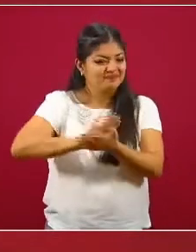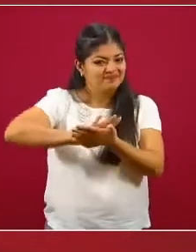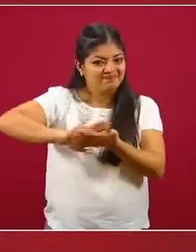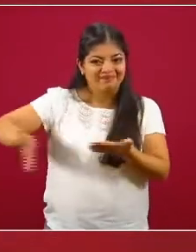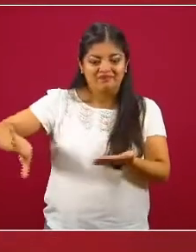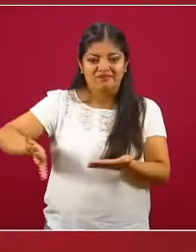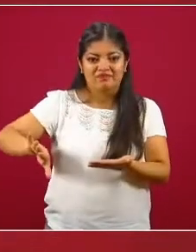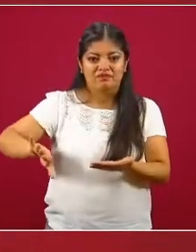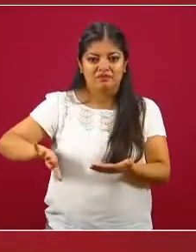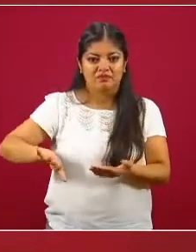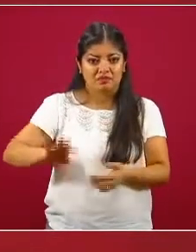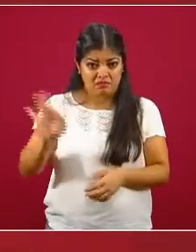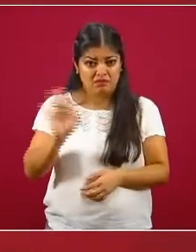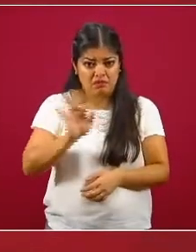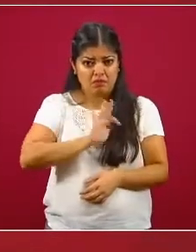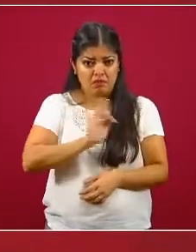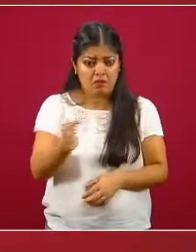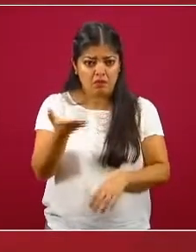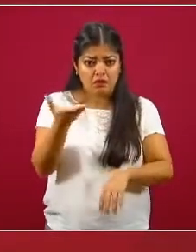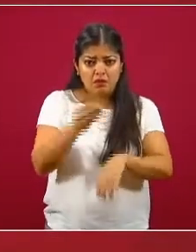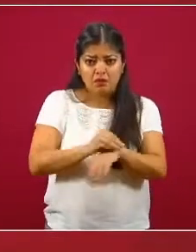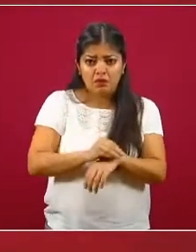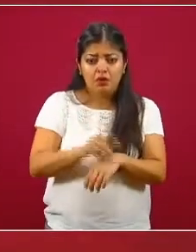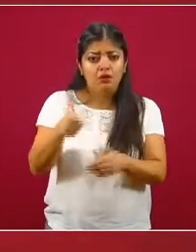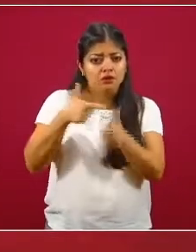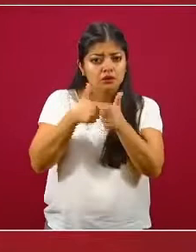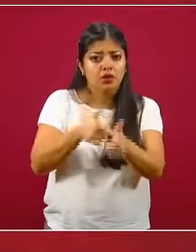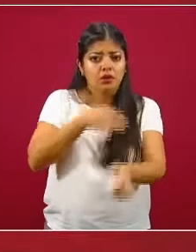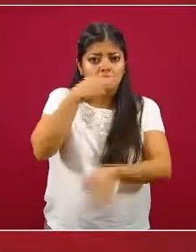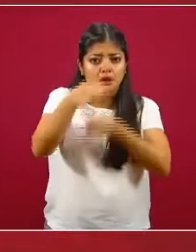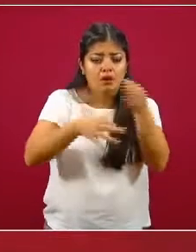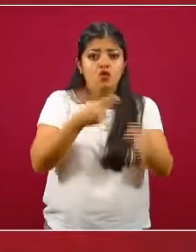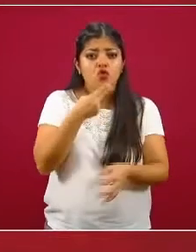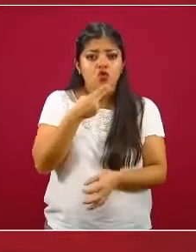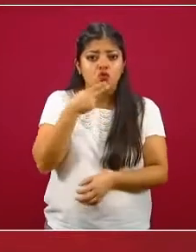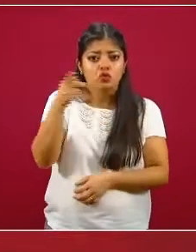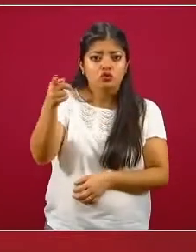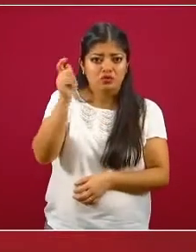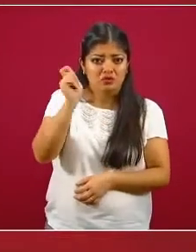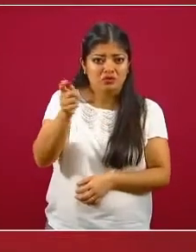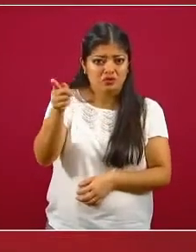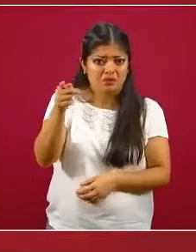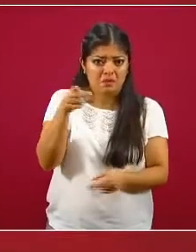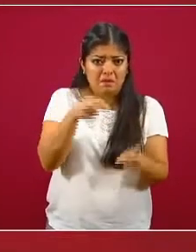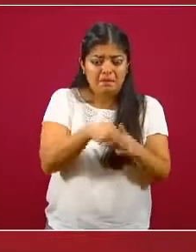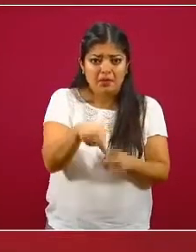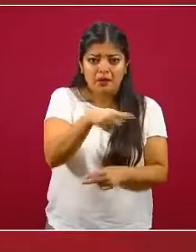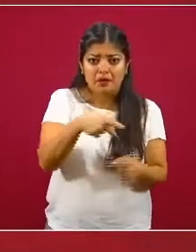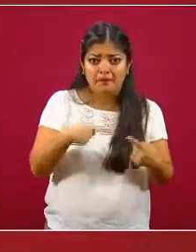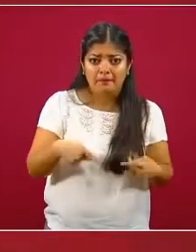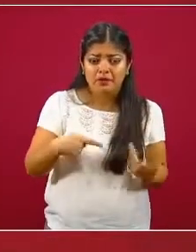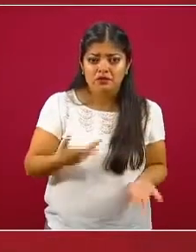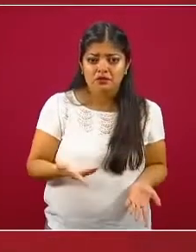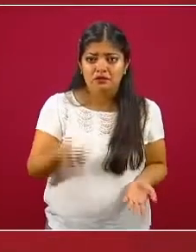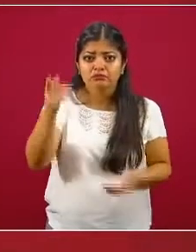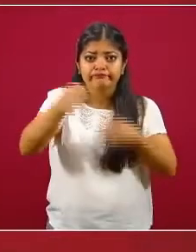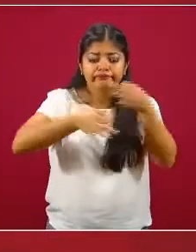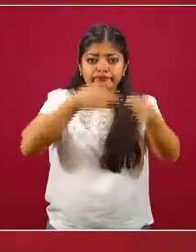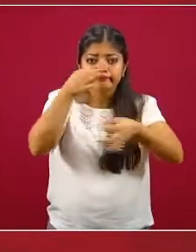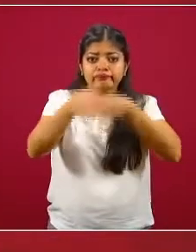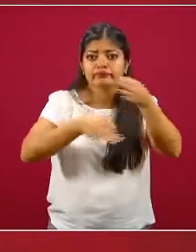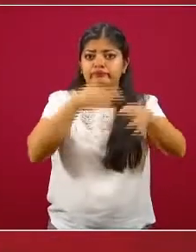¿Es que acaso tiene sentido permitir que se promueva el uso de un producto letal? ¿De la publicidad,